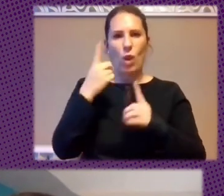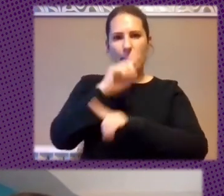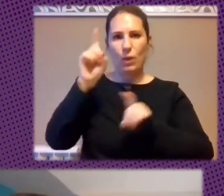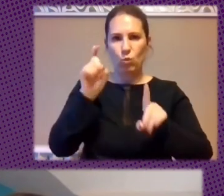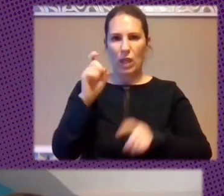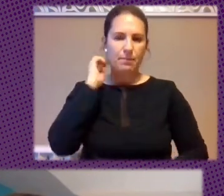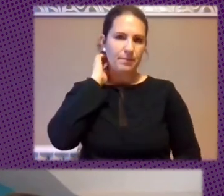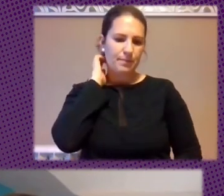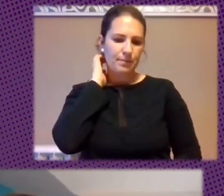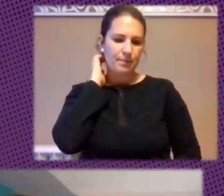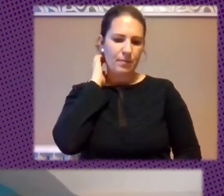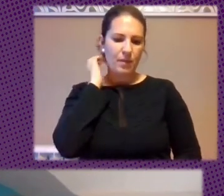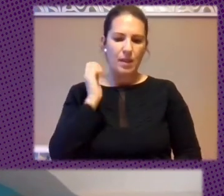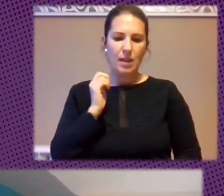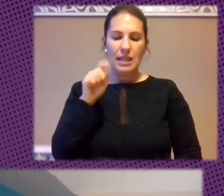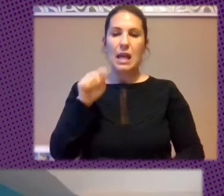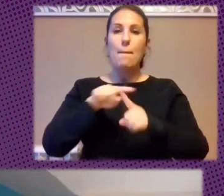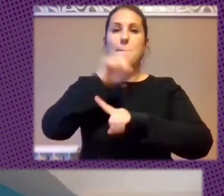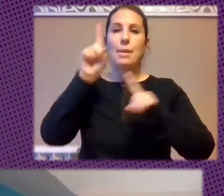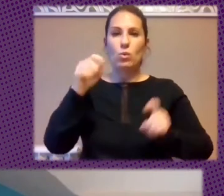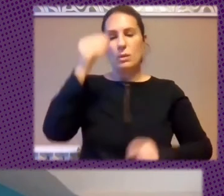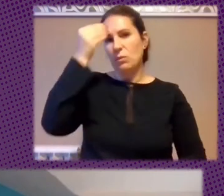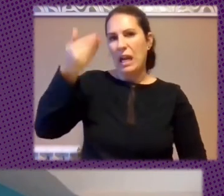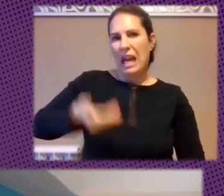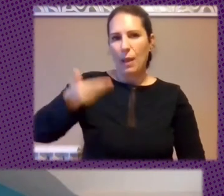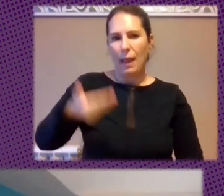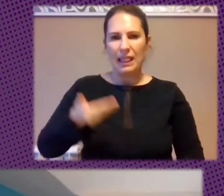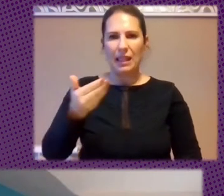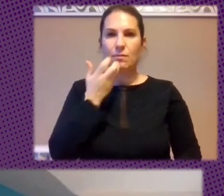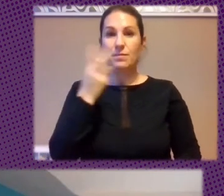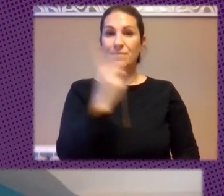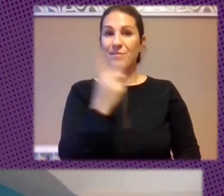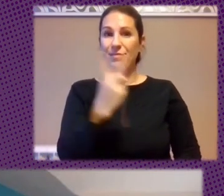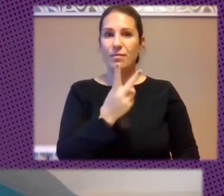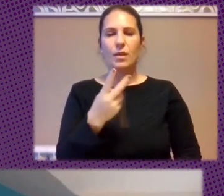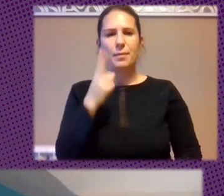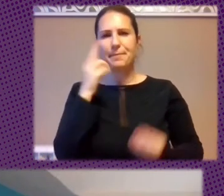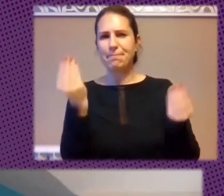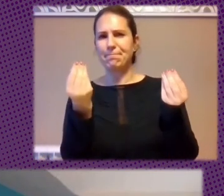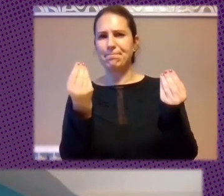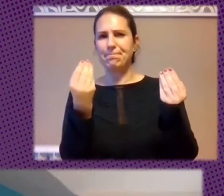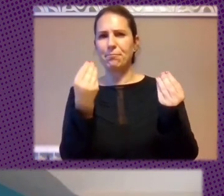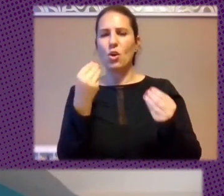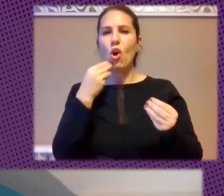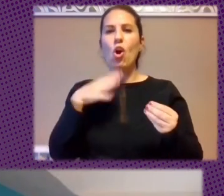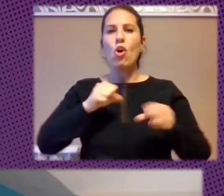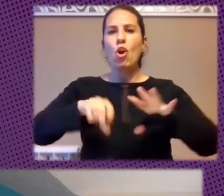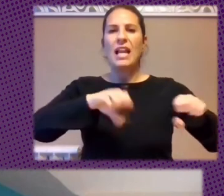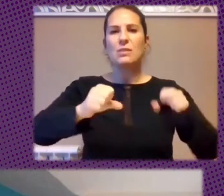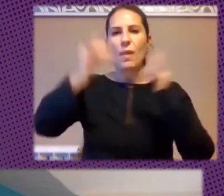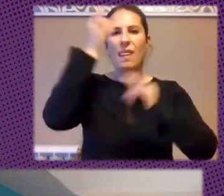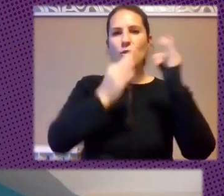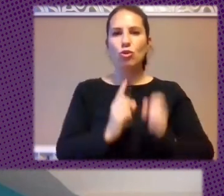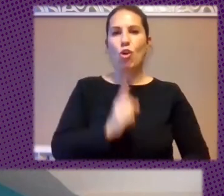Bueno Consideramos Bastante Relevante Y Es Si Ustedes Perciben Que Hay Una Diferencia En Cómo Opera El Colonialismo De Datos En El